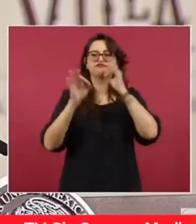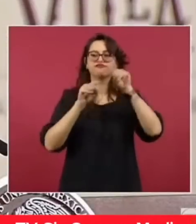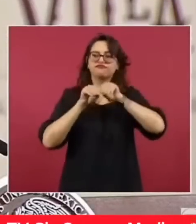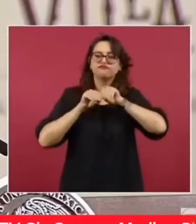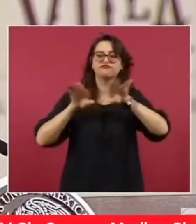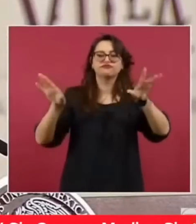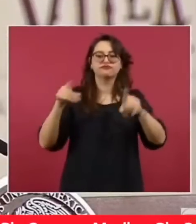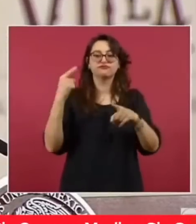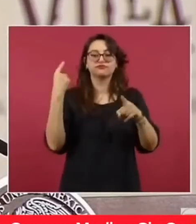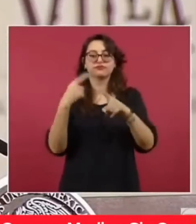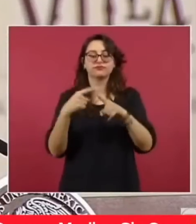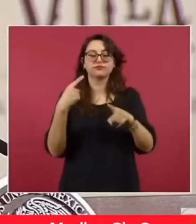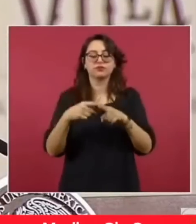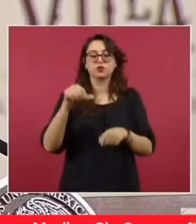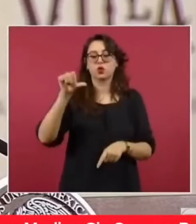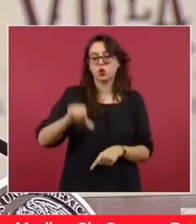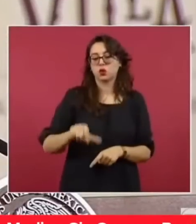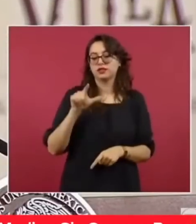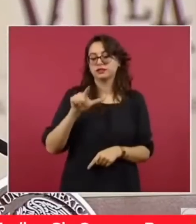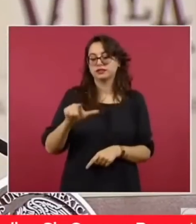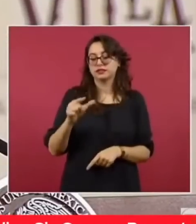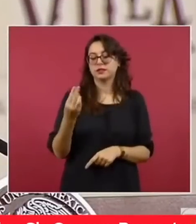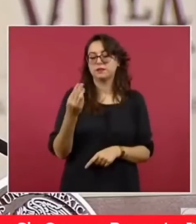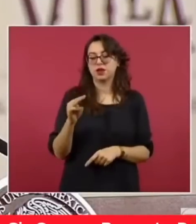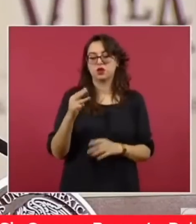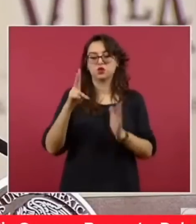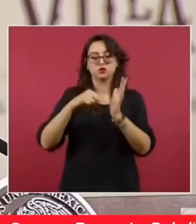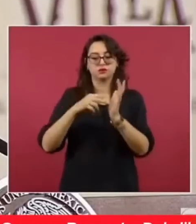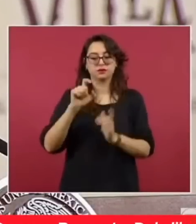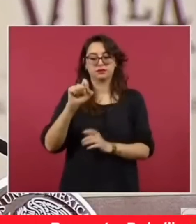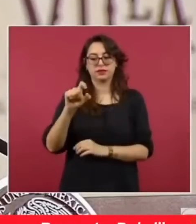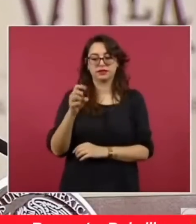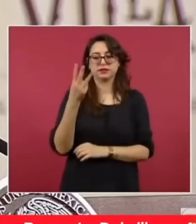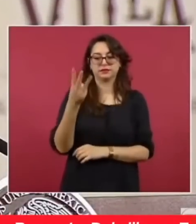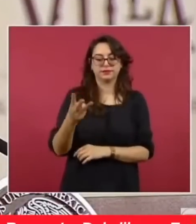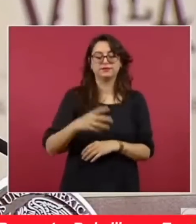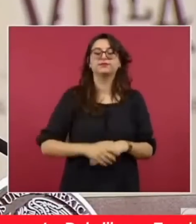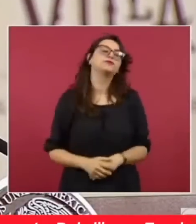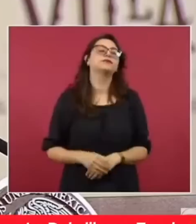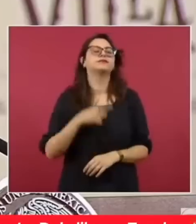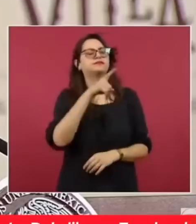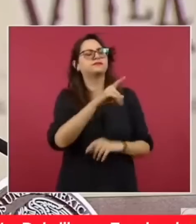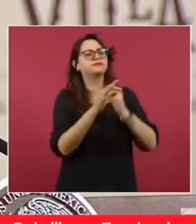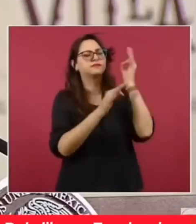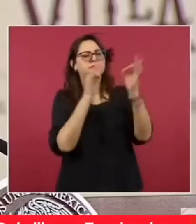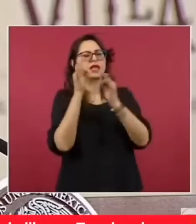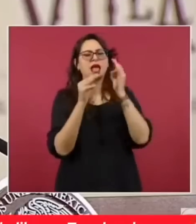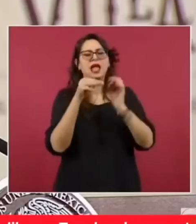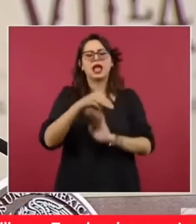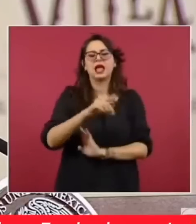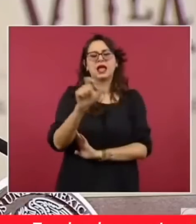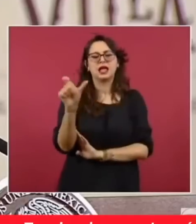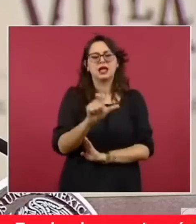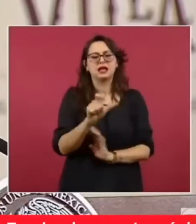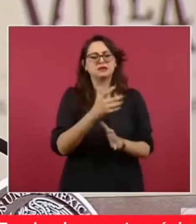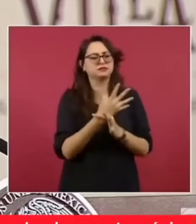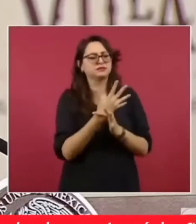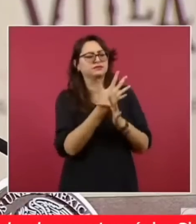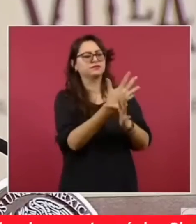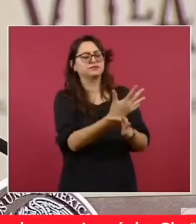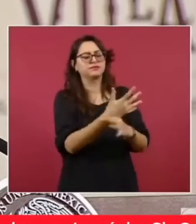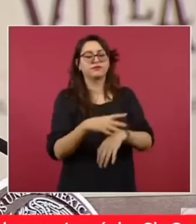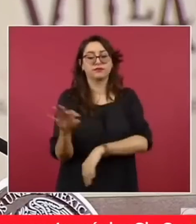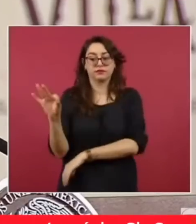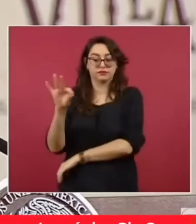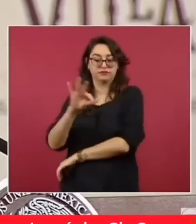Vamos con la primera. MX no se informa, pero habla de sobrecostos en la vacuna patria,